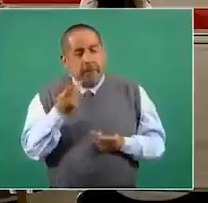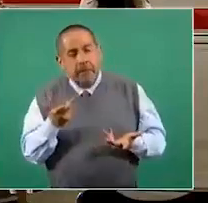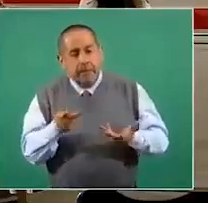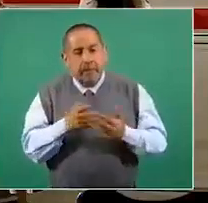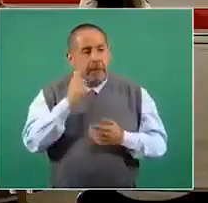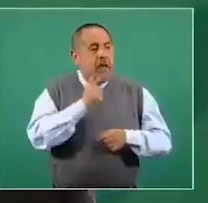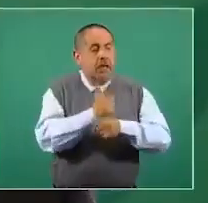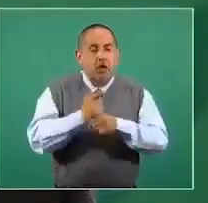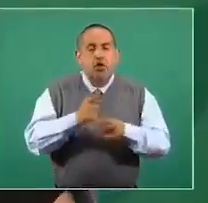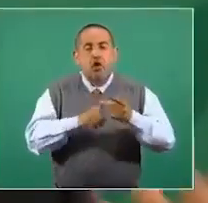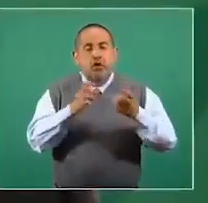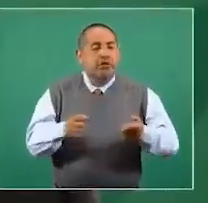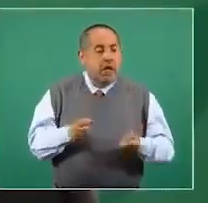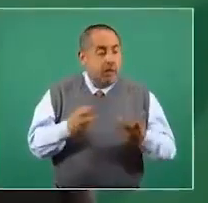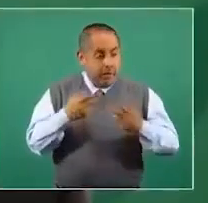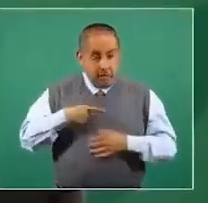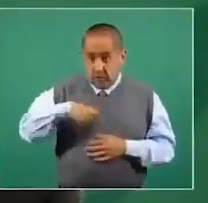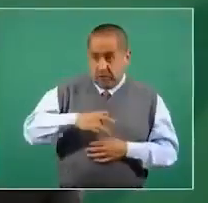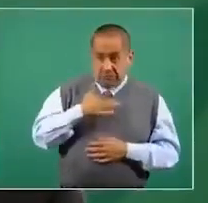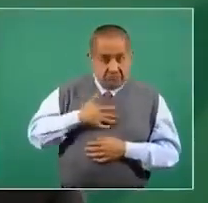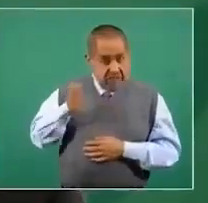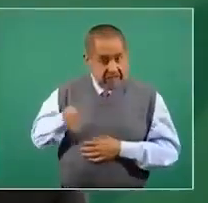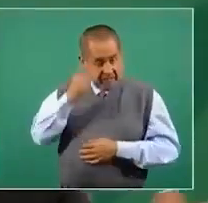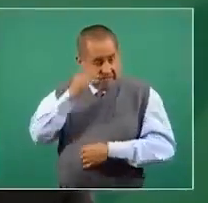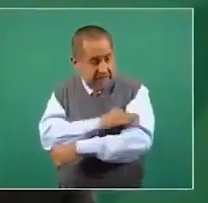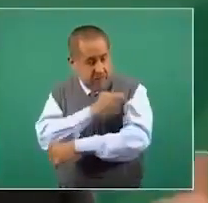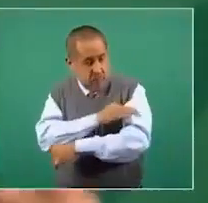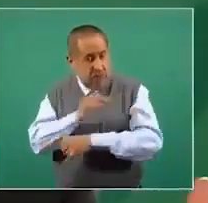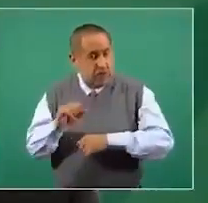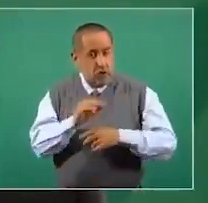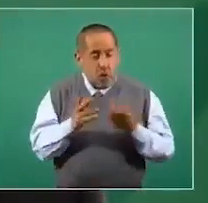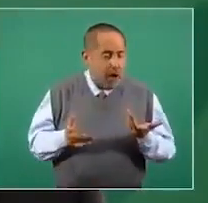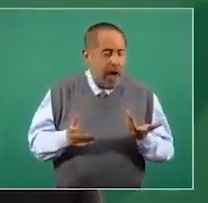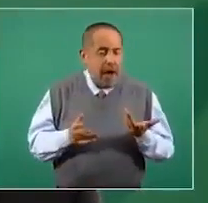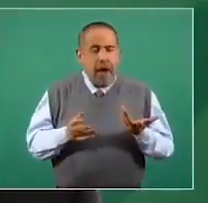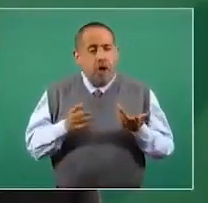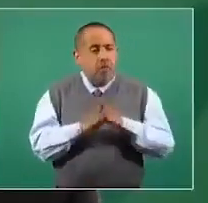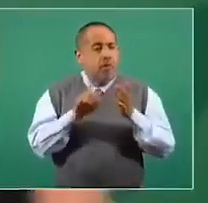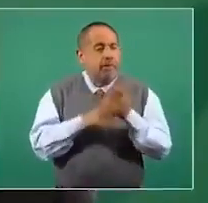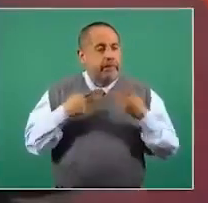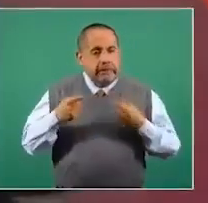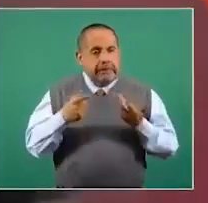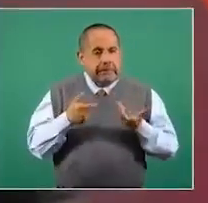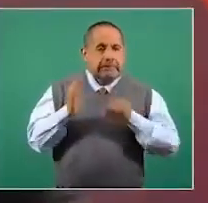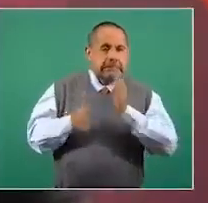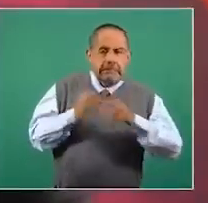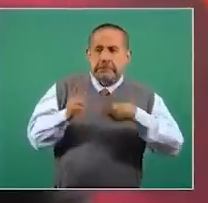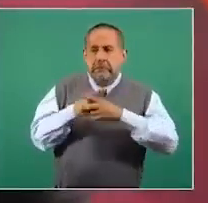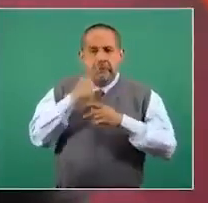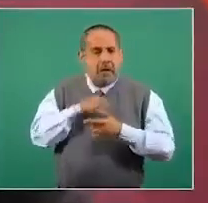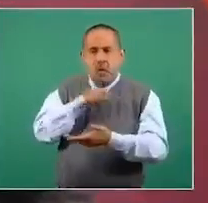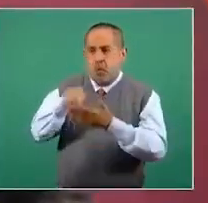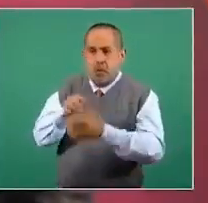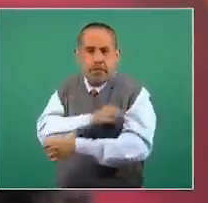Pre-identificar la sensibilidad poblacional a recibir la vacuna y también los retos que enfrentaría la población para ir a los puestos de